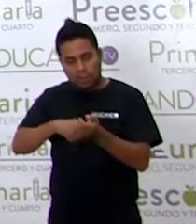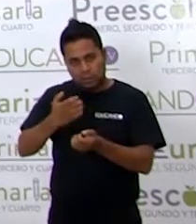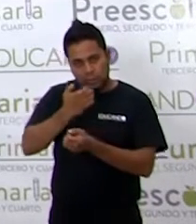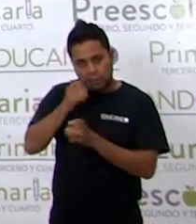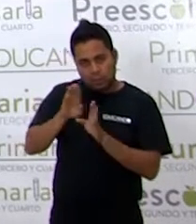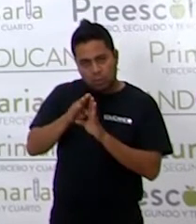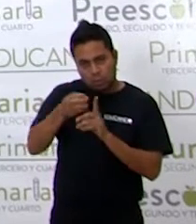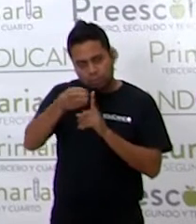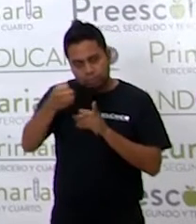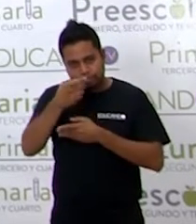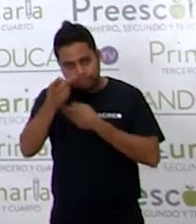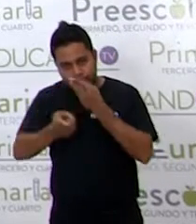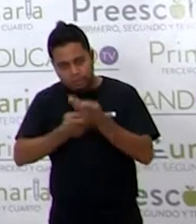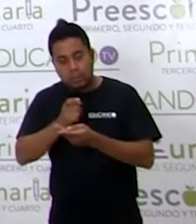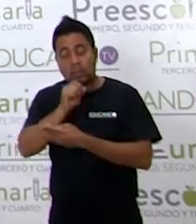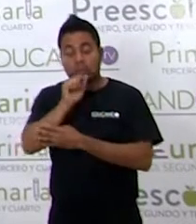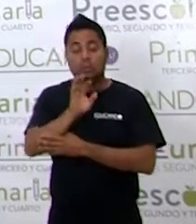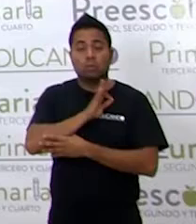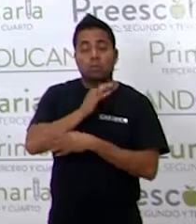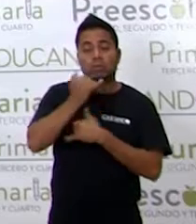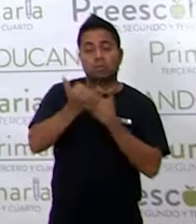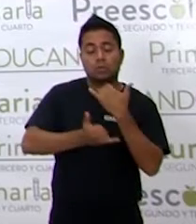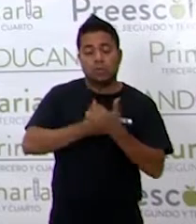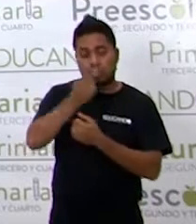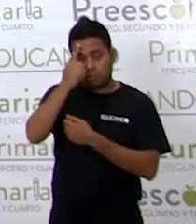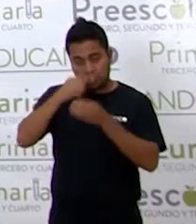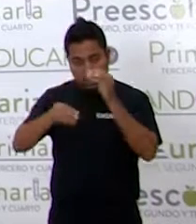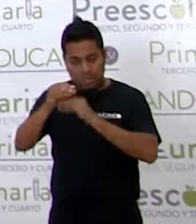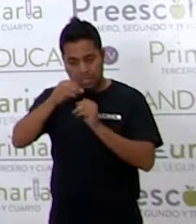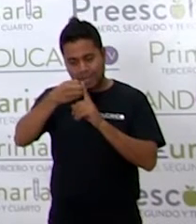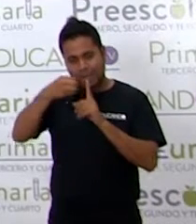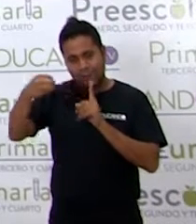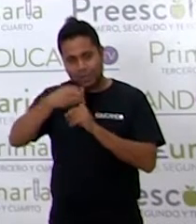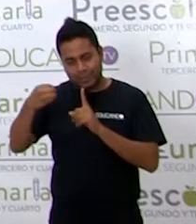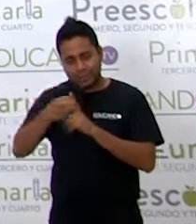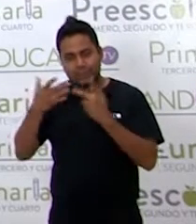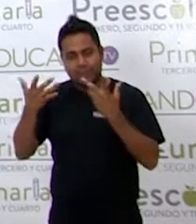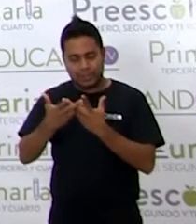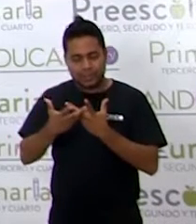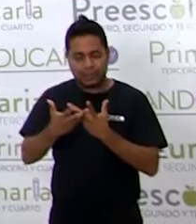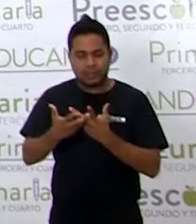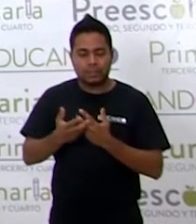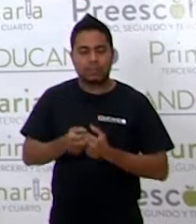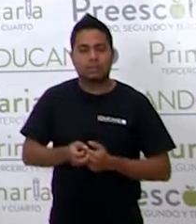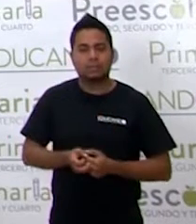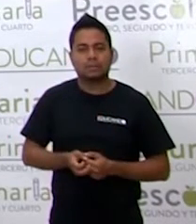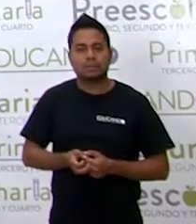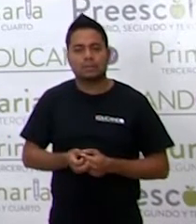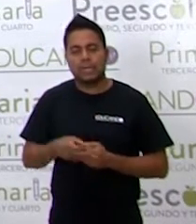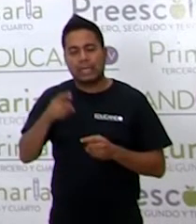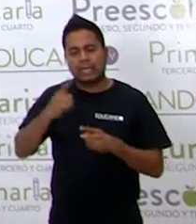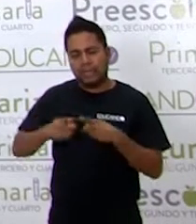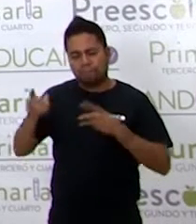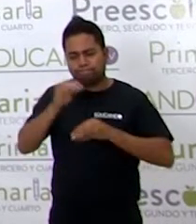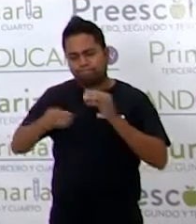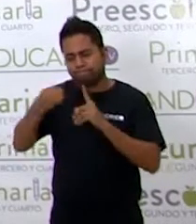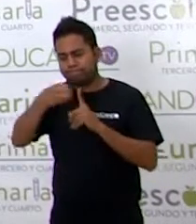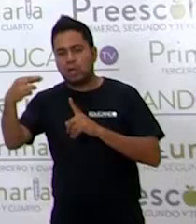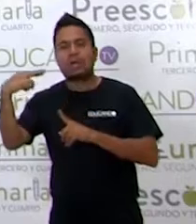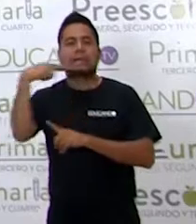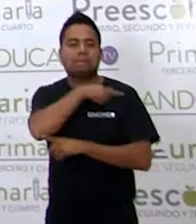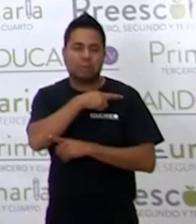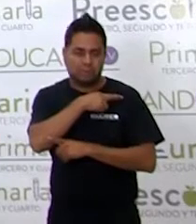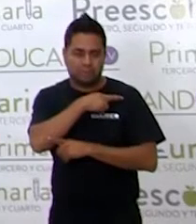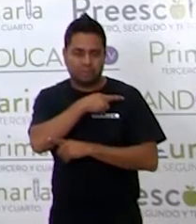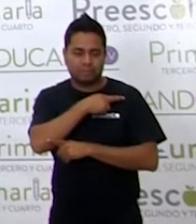Y Además Puedes Jugar A Elaborar Oraciones Quien Las Arma Más Rápidamente Con